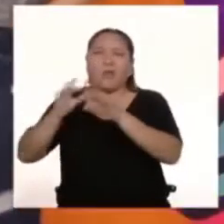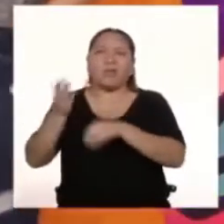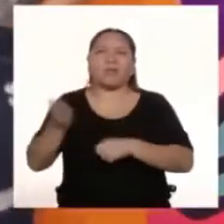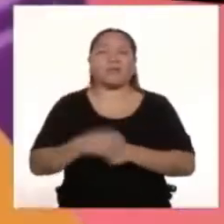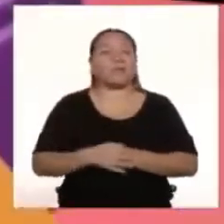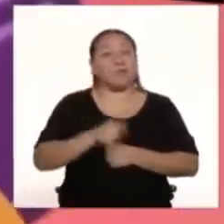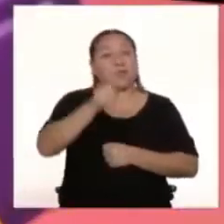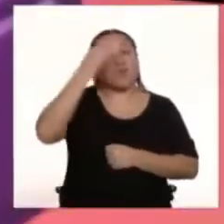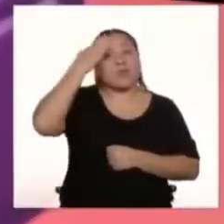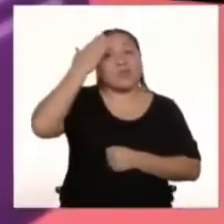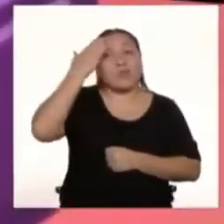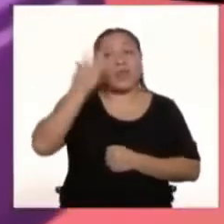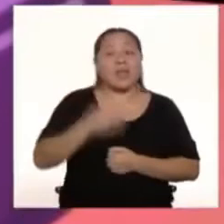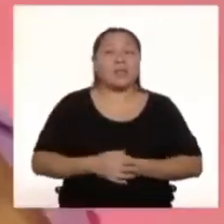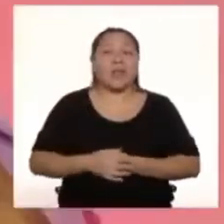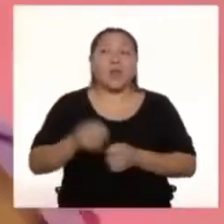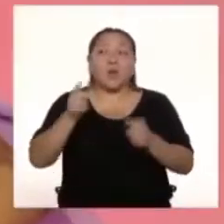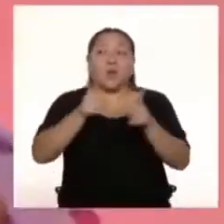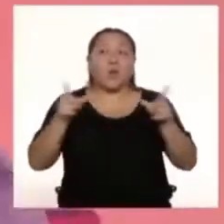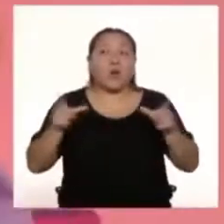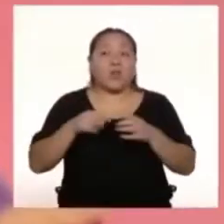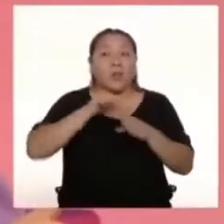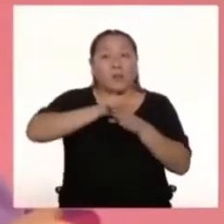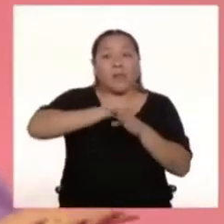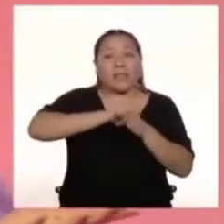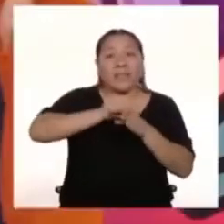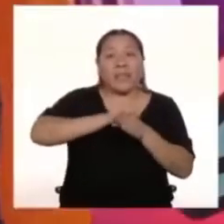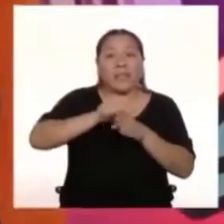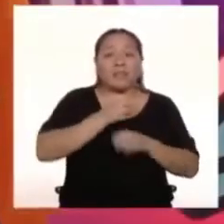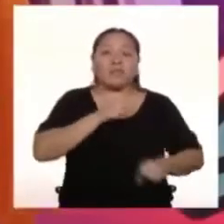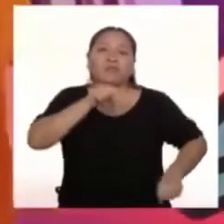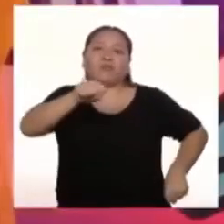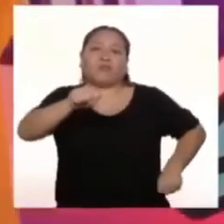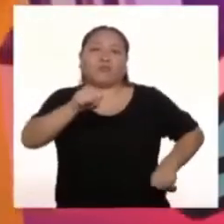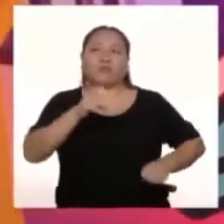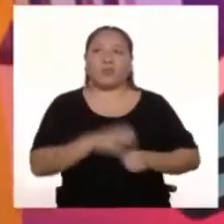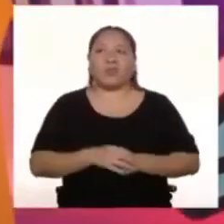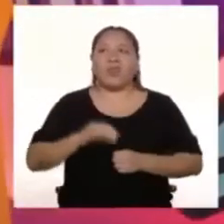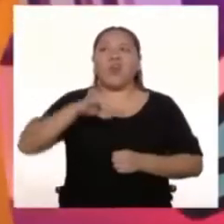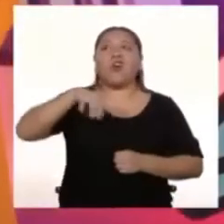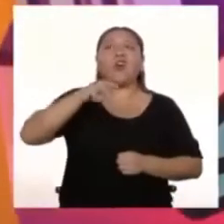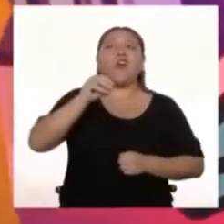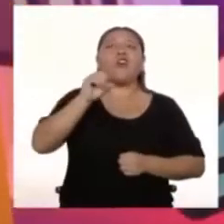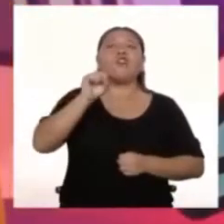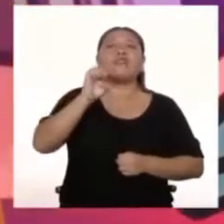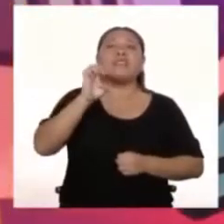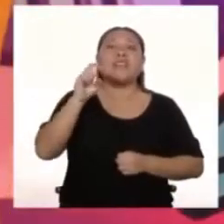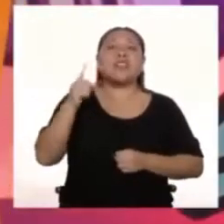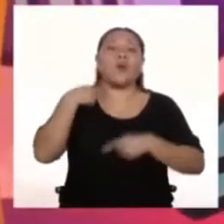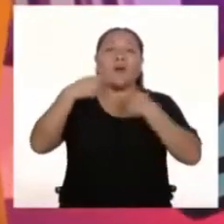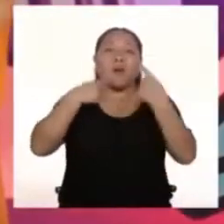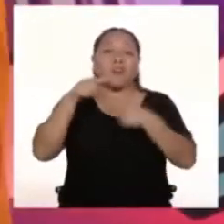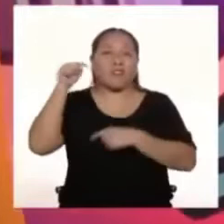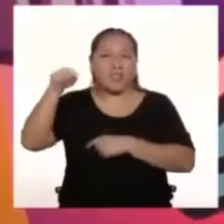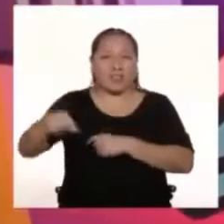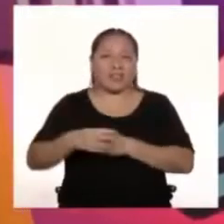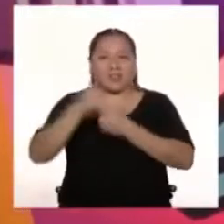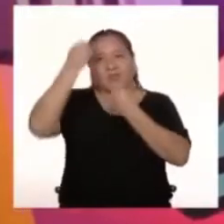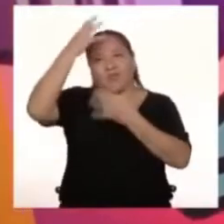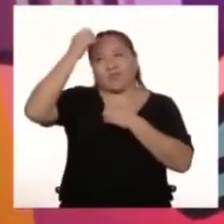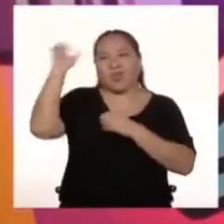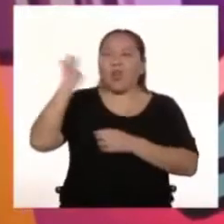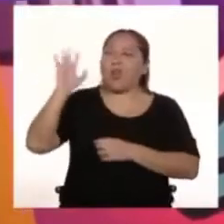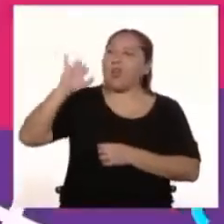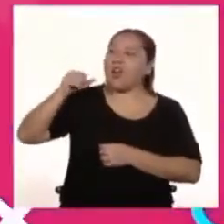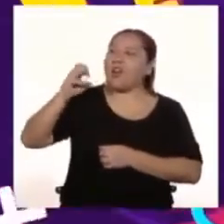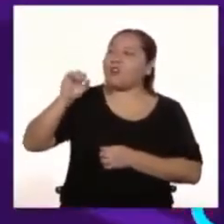¿Sabías que existe un taller Para superhéroes? Sí Como las películas Dejemos que José Nos cuente más Sobre este tema En su nota imparable ¡Hola